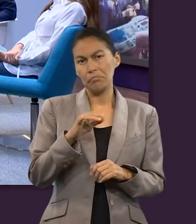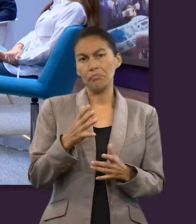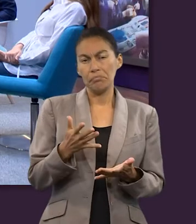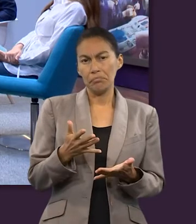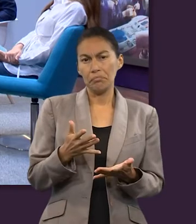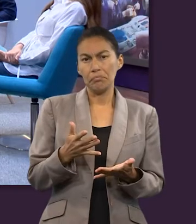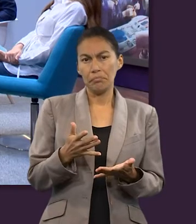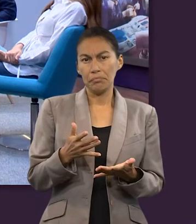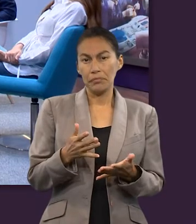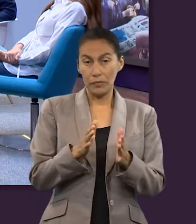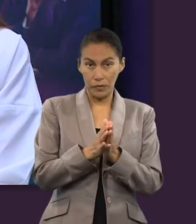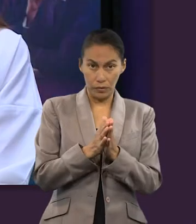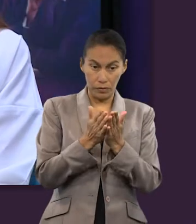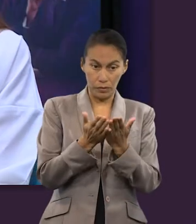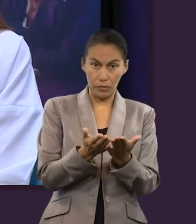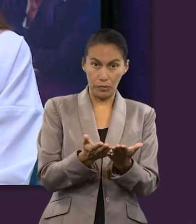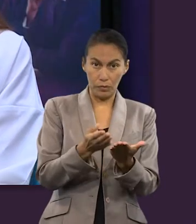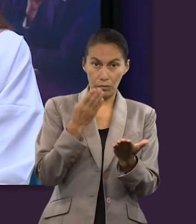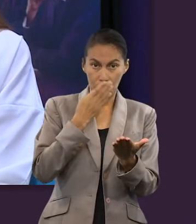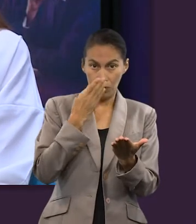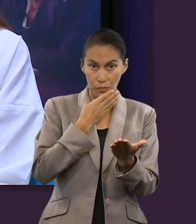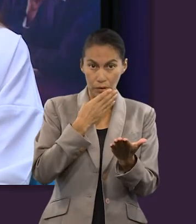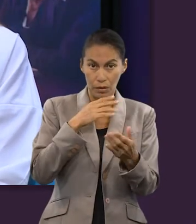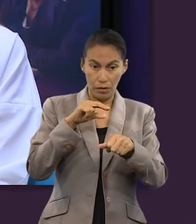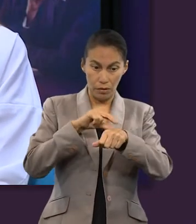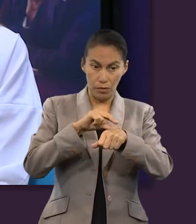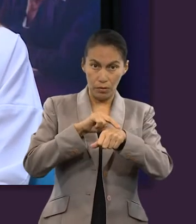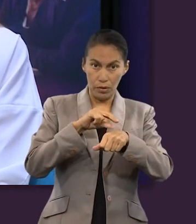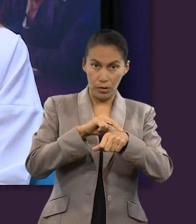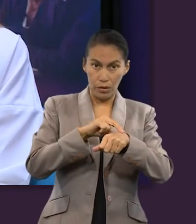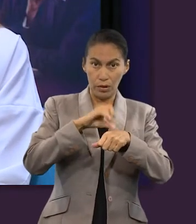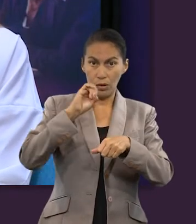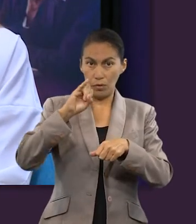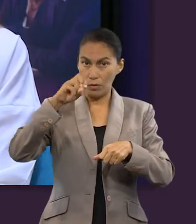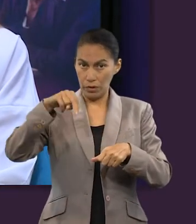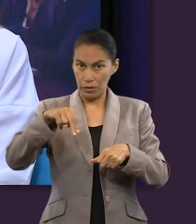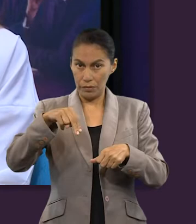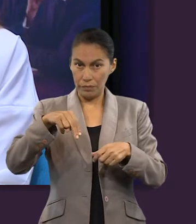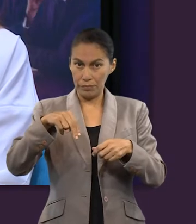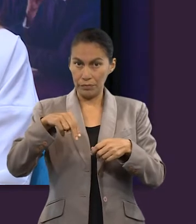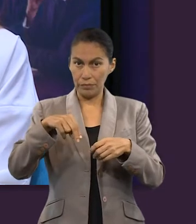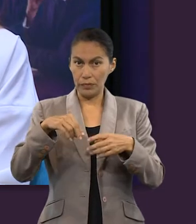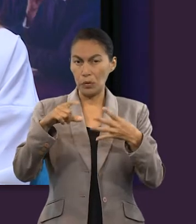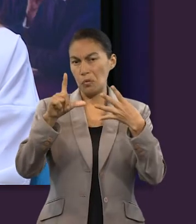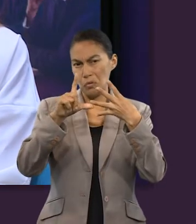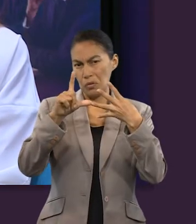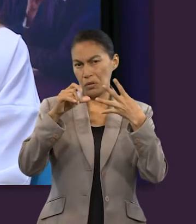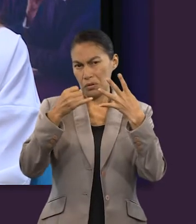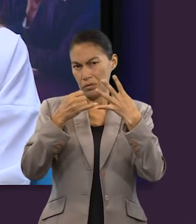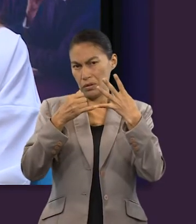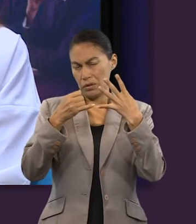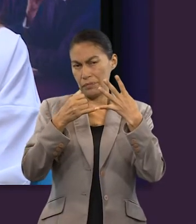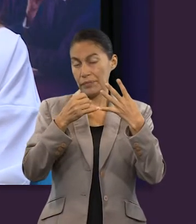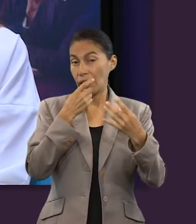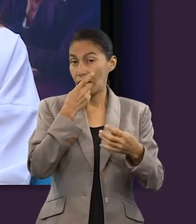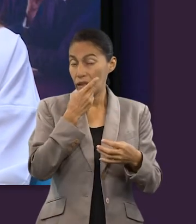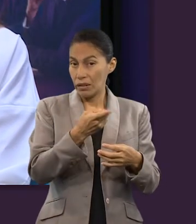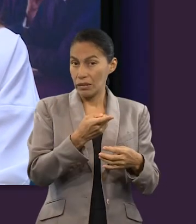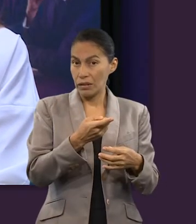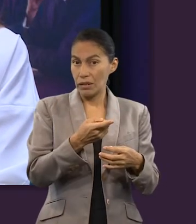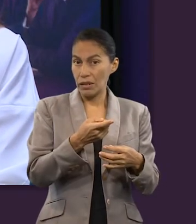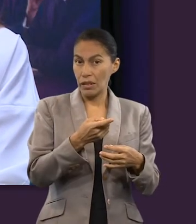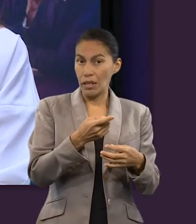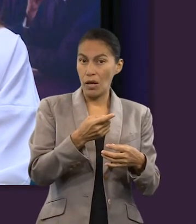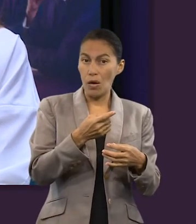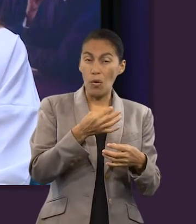Sí, especialmente los libros de Lucas y Juan en la Biblia nos dan detalles